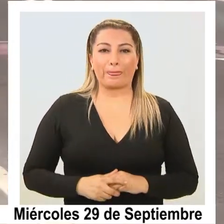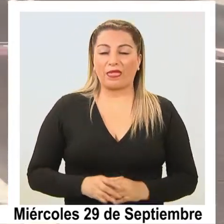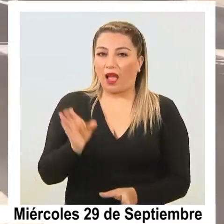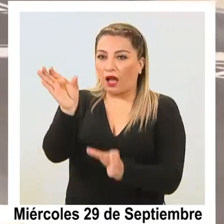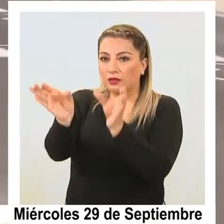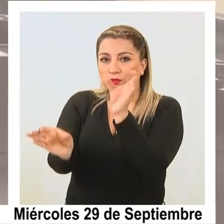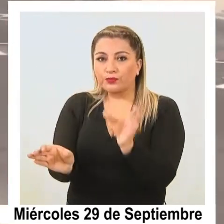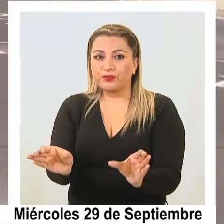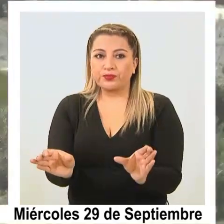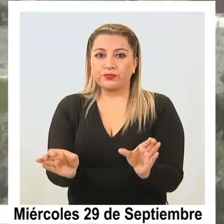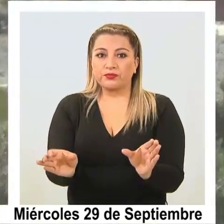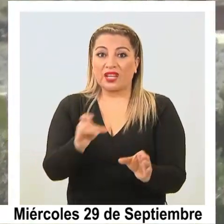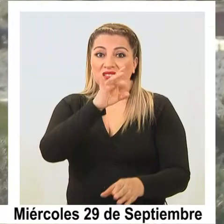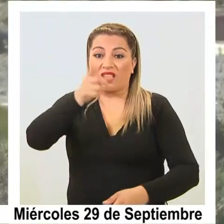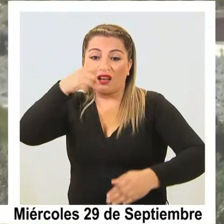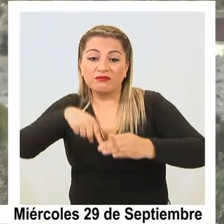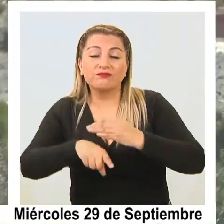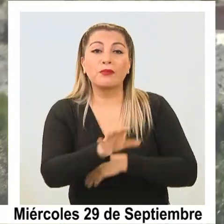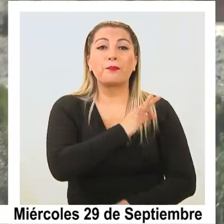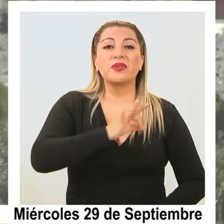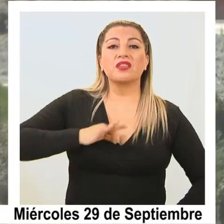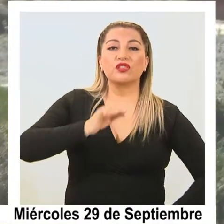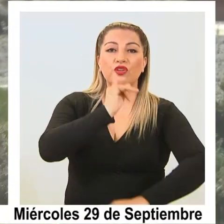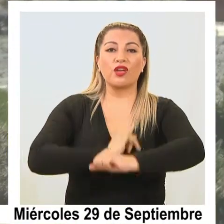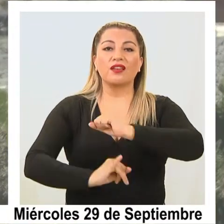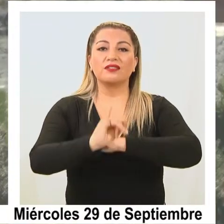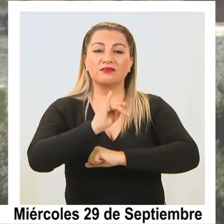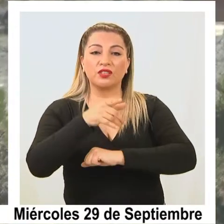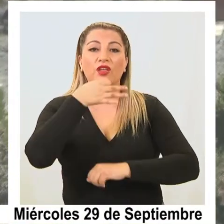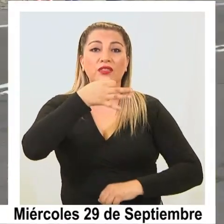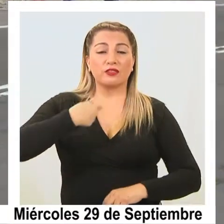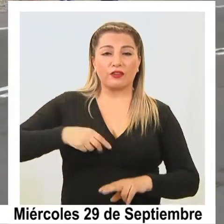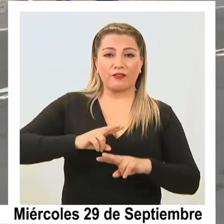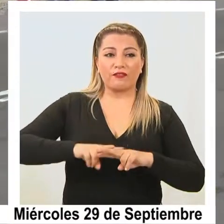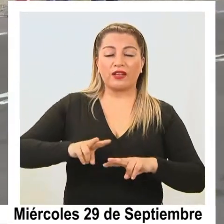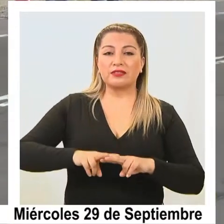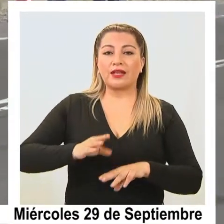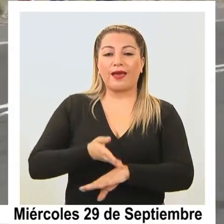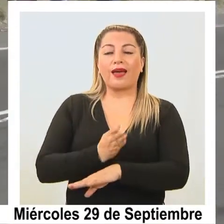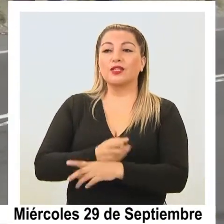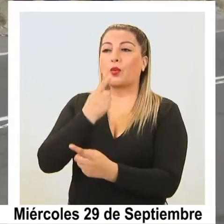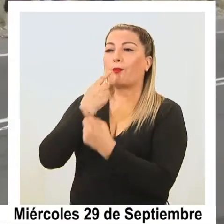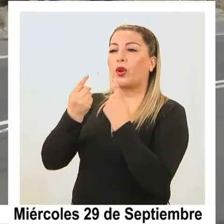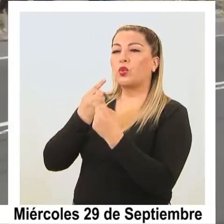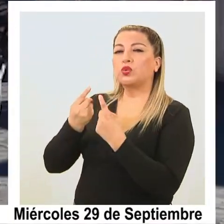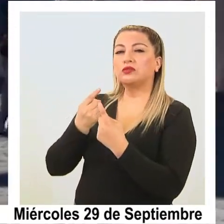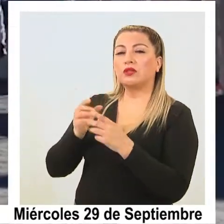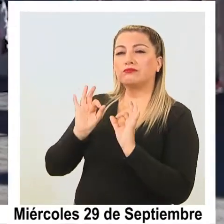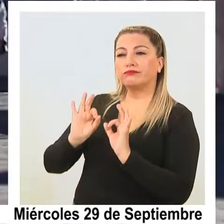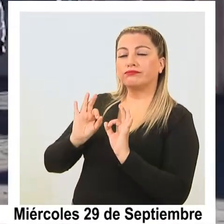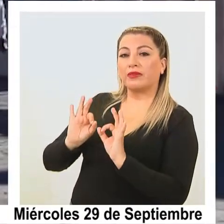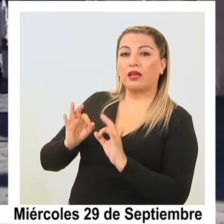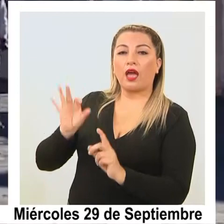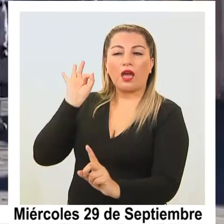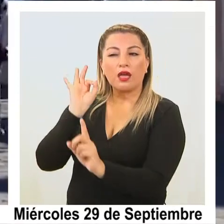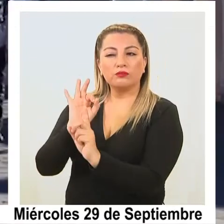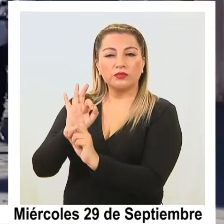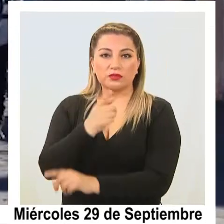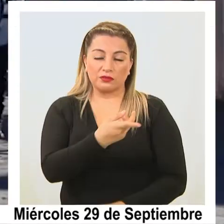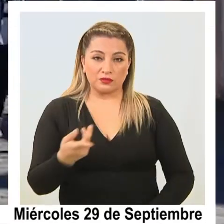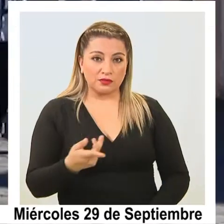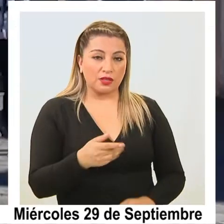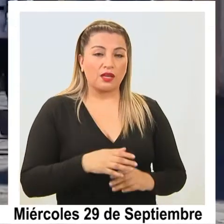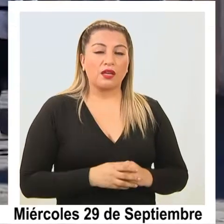las personas que logren ingresar a Chile, el ministro del Interior señaló que van a tener una entrevista especial y específica